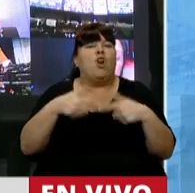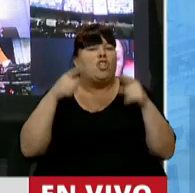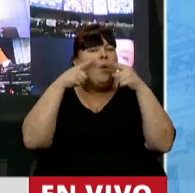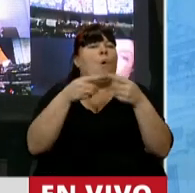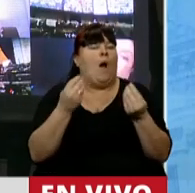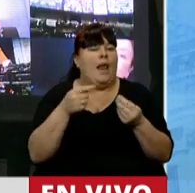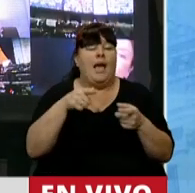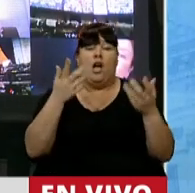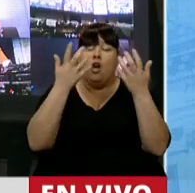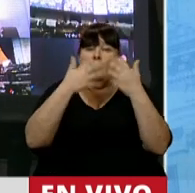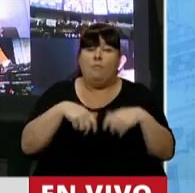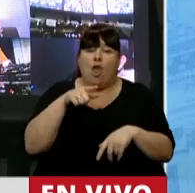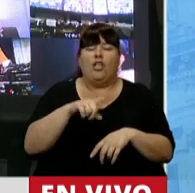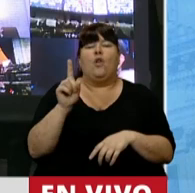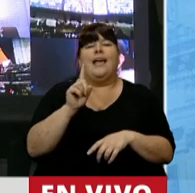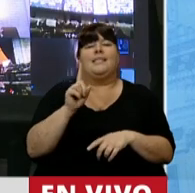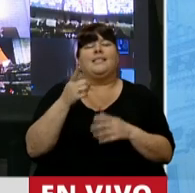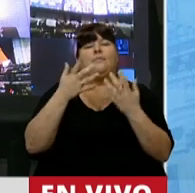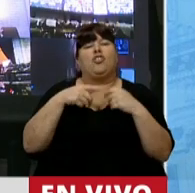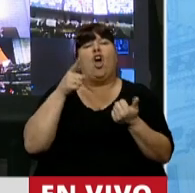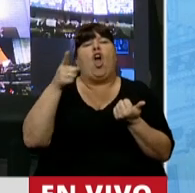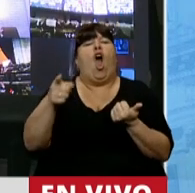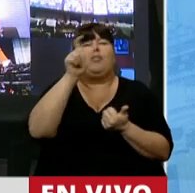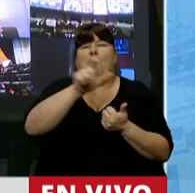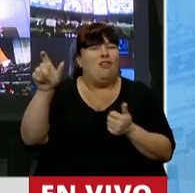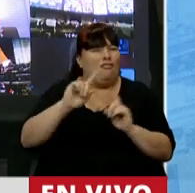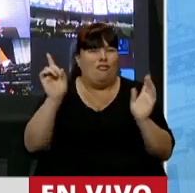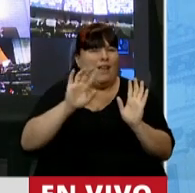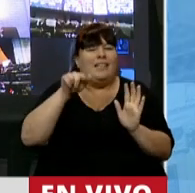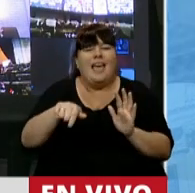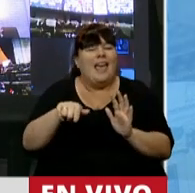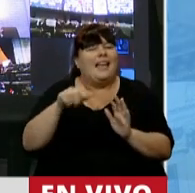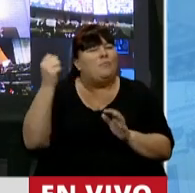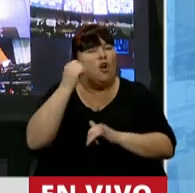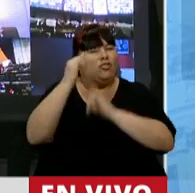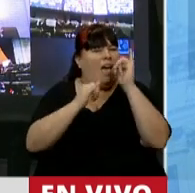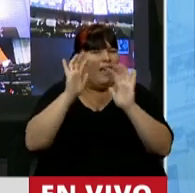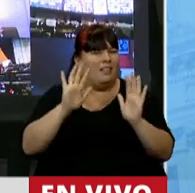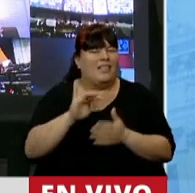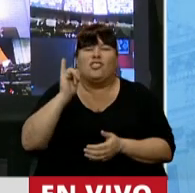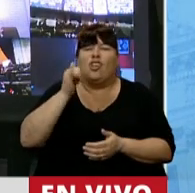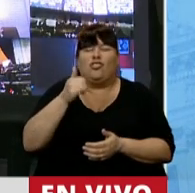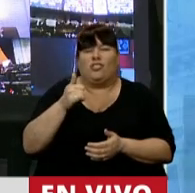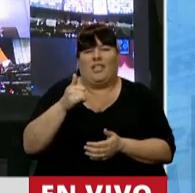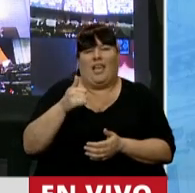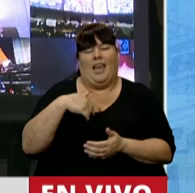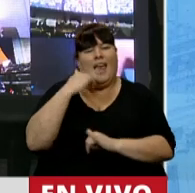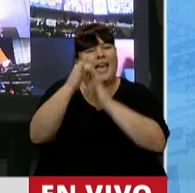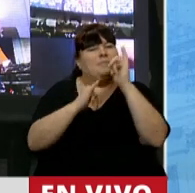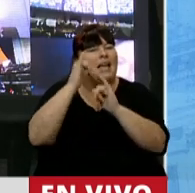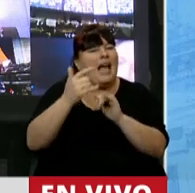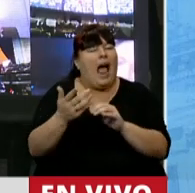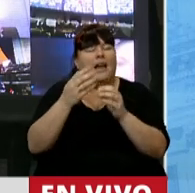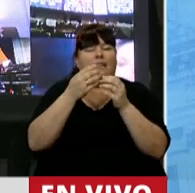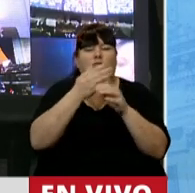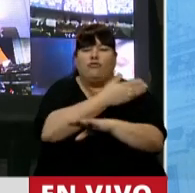Este proyecto no es un proyecto que va contra nadie y esto es una cosa que es imprescindible, que la planteemos desde el